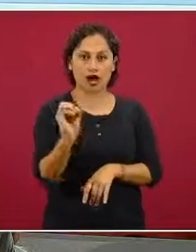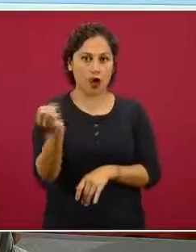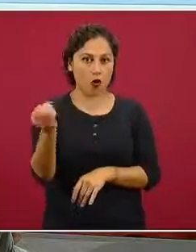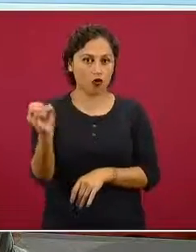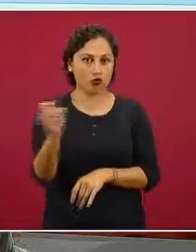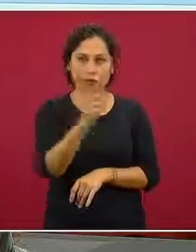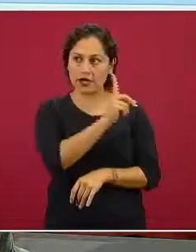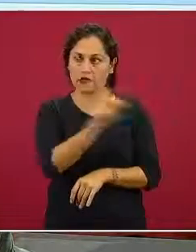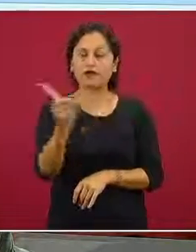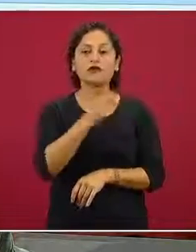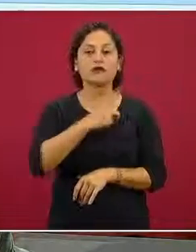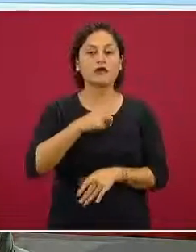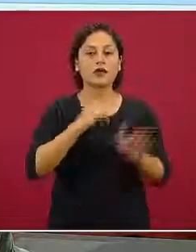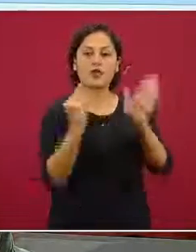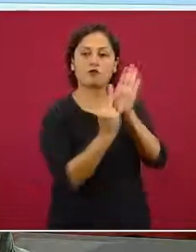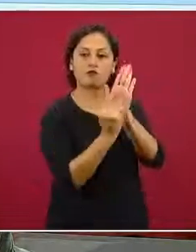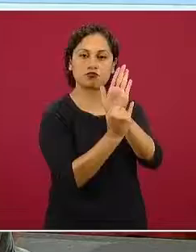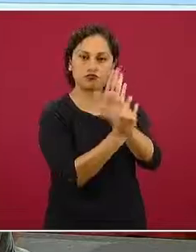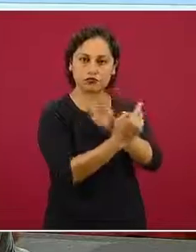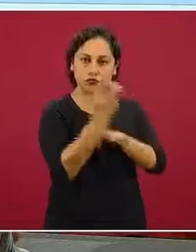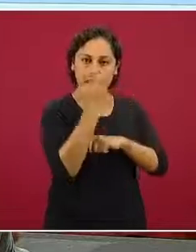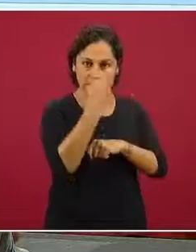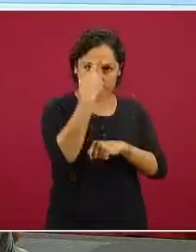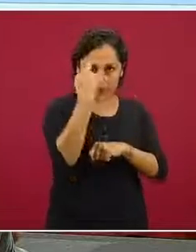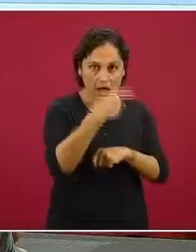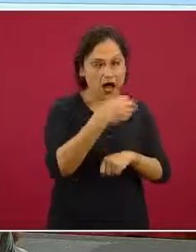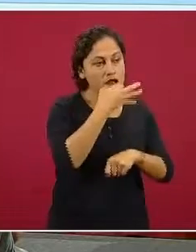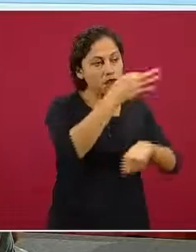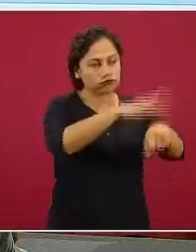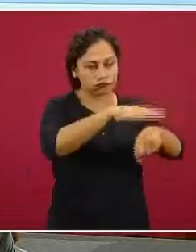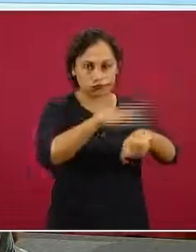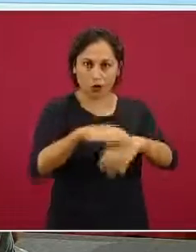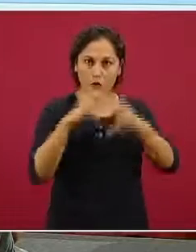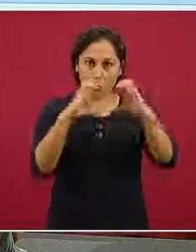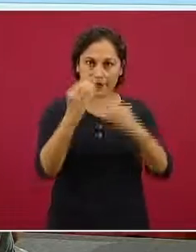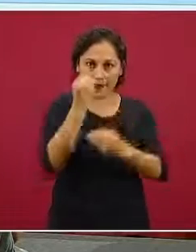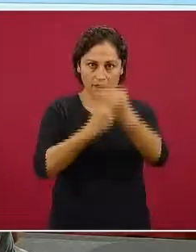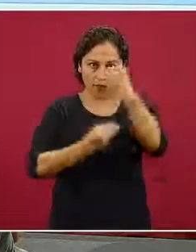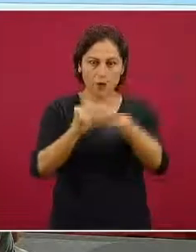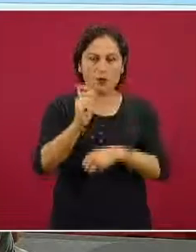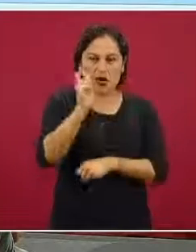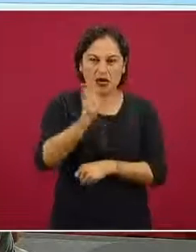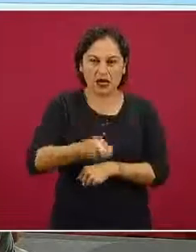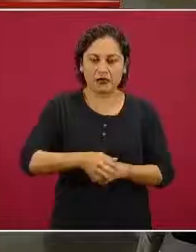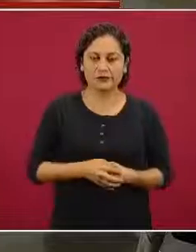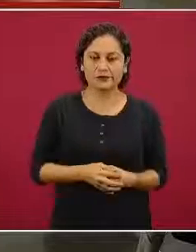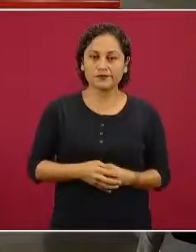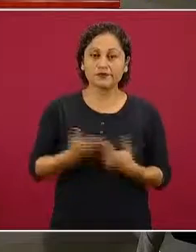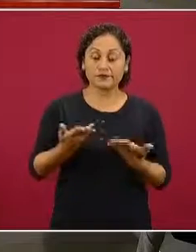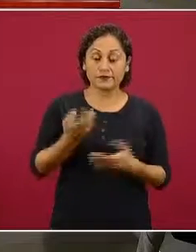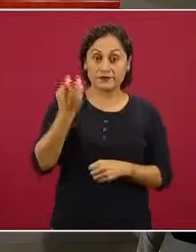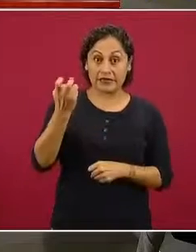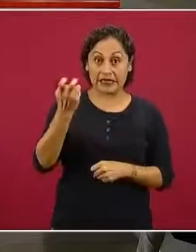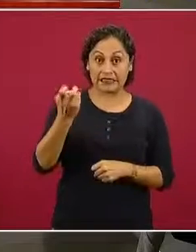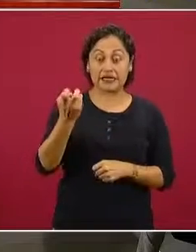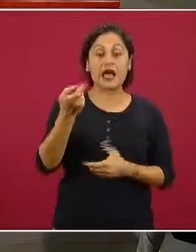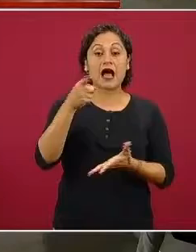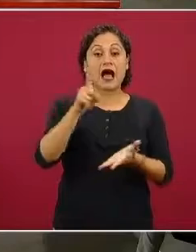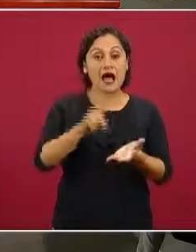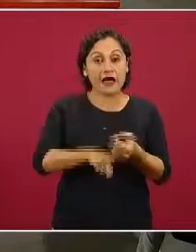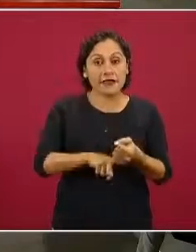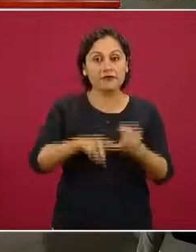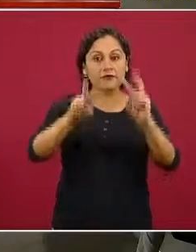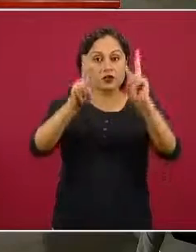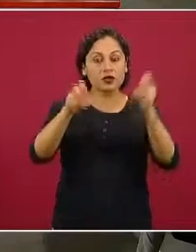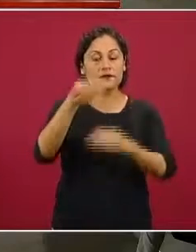La articulación de cadenas cortas agroalimentarias, esto creemos que es una parte fundamental del sistema alimentario, el cómo